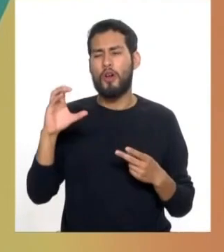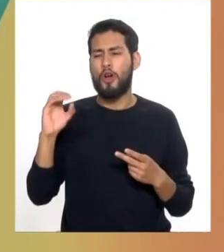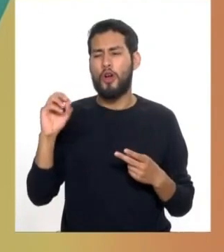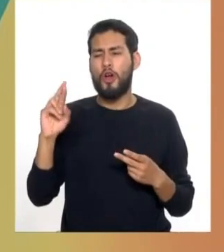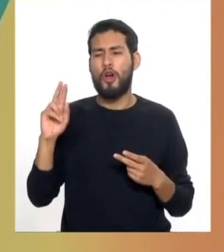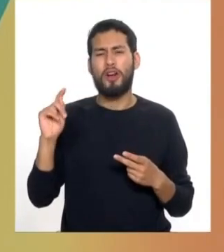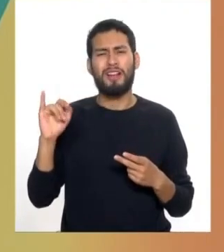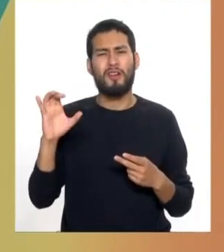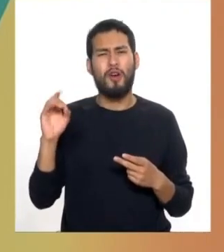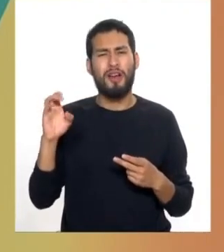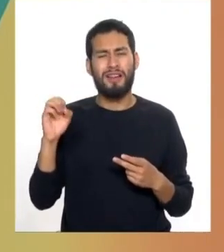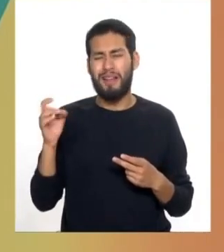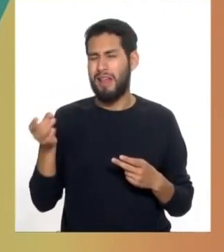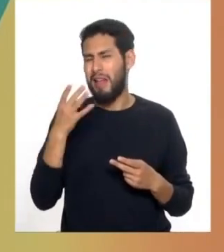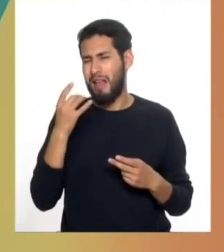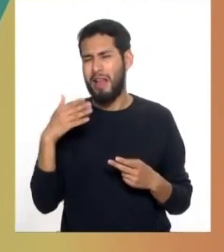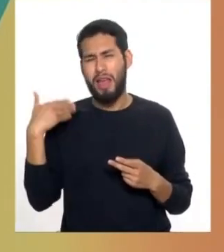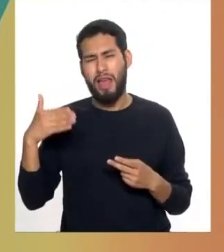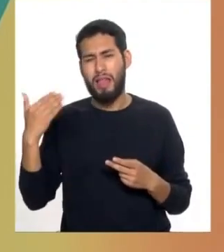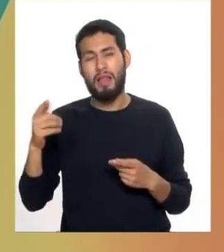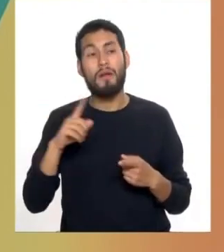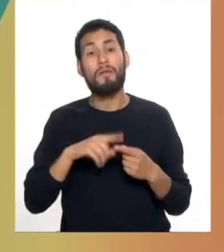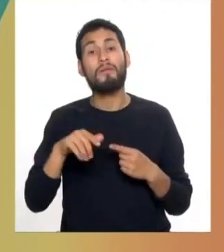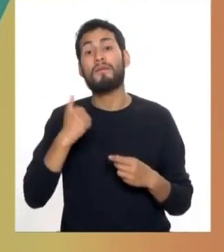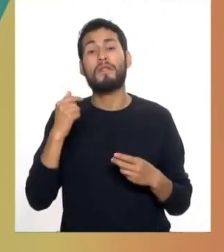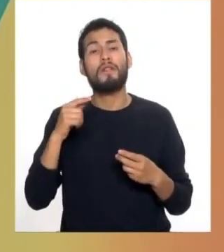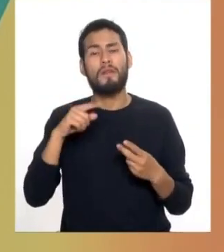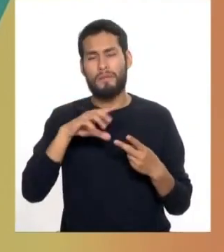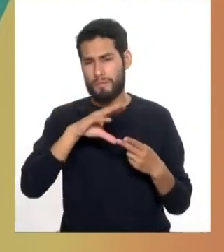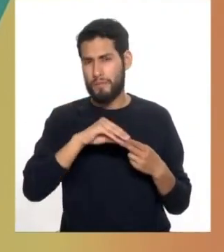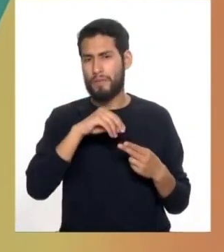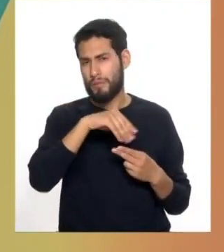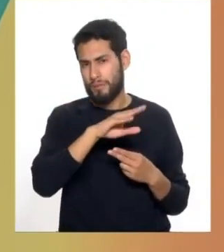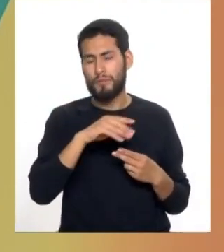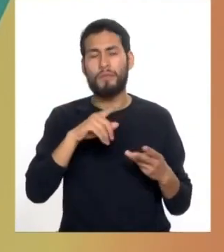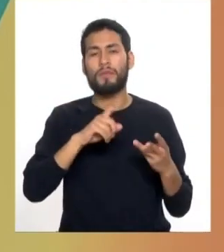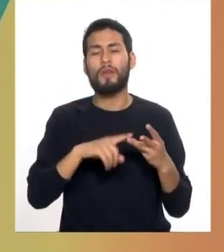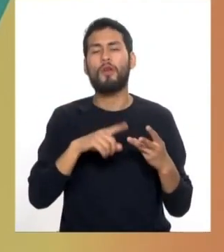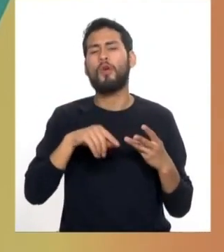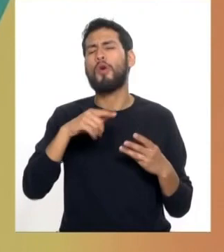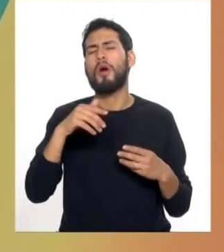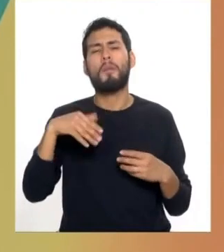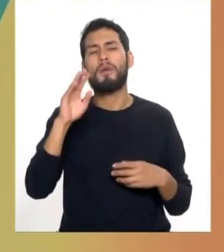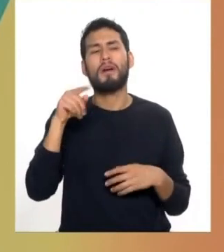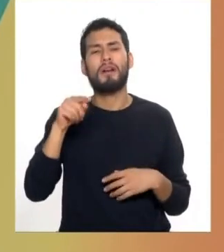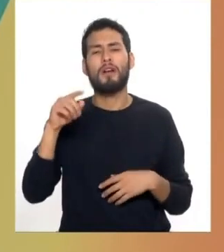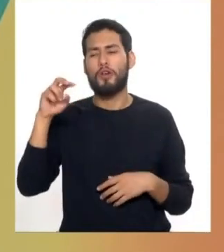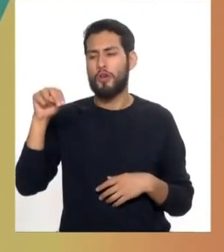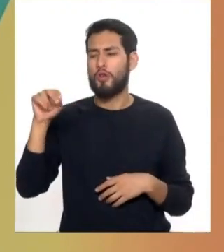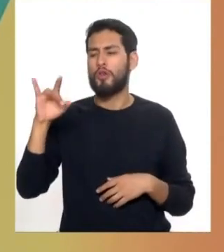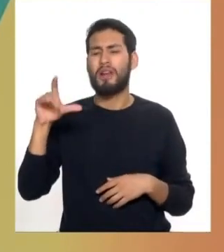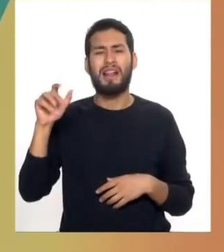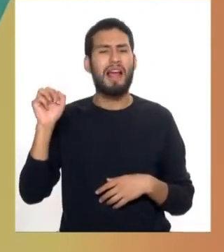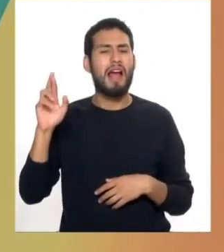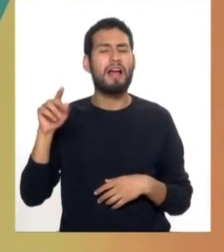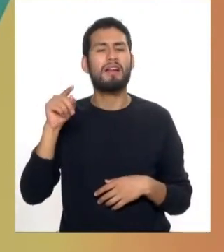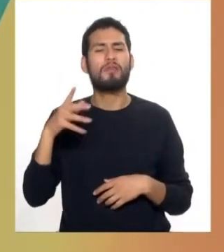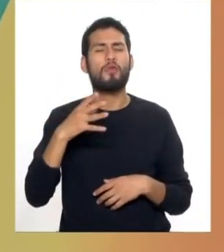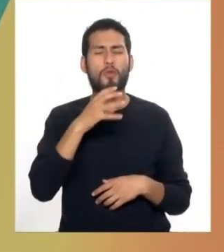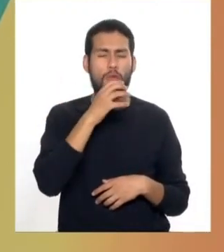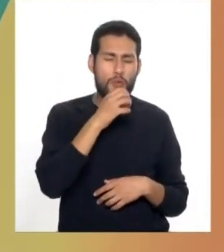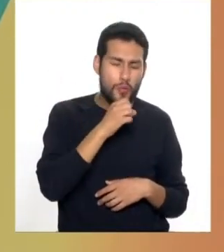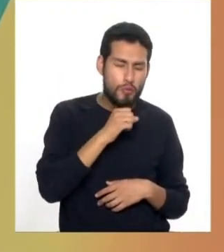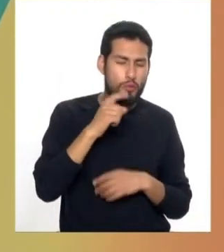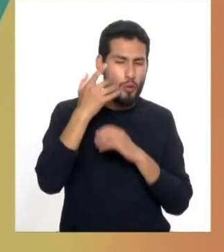digamos, prolongada. Pero la más frecuente es la catarata nuclear. Es la más frecuente la que está asociada con la edad. Entonces,